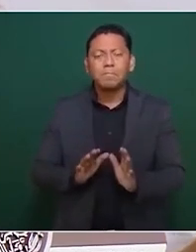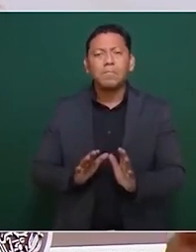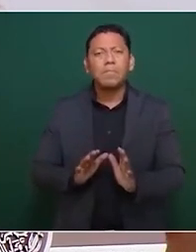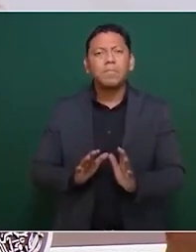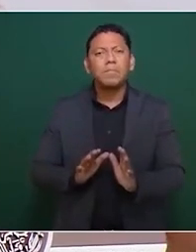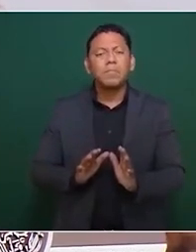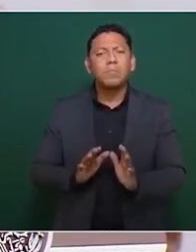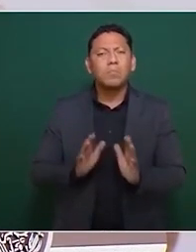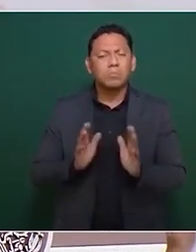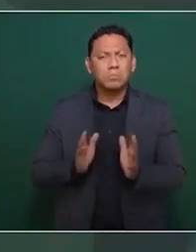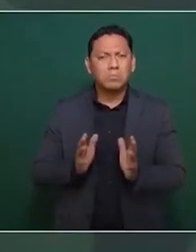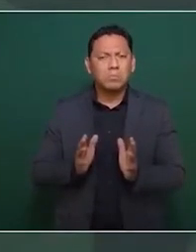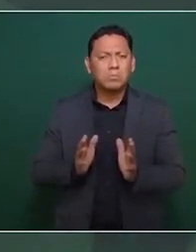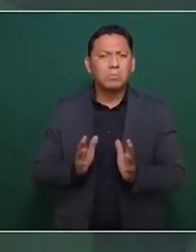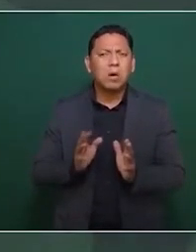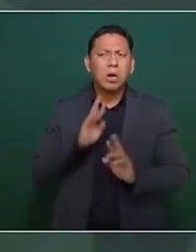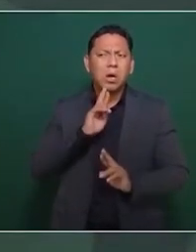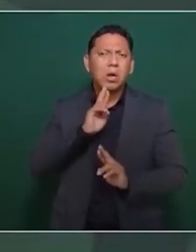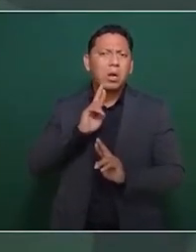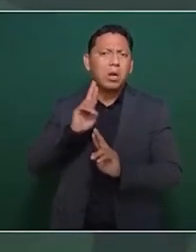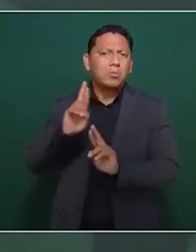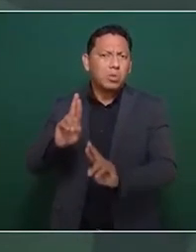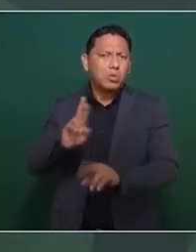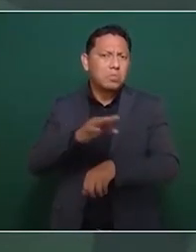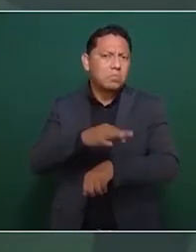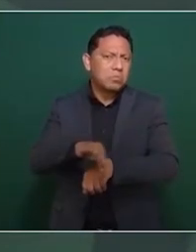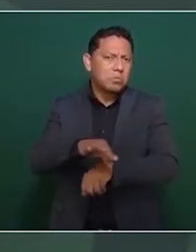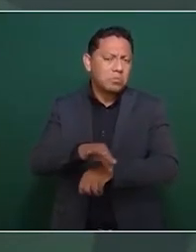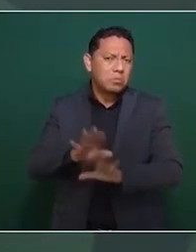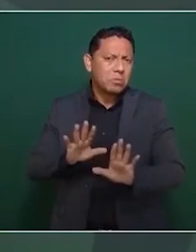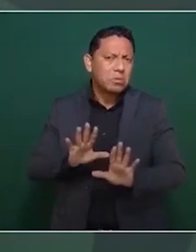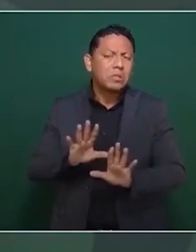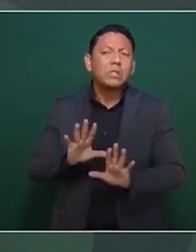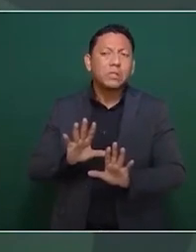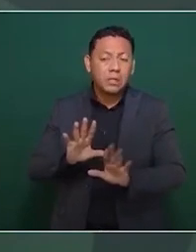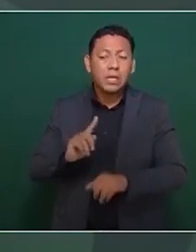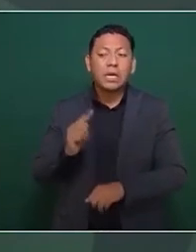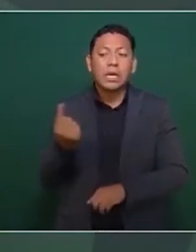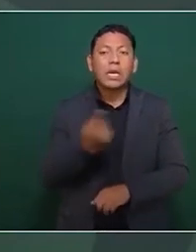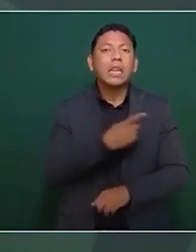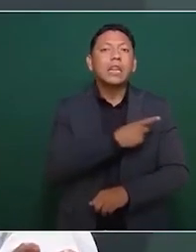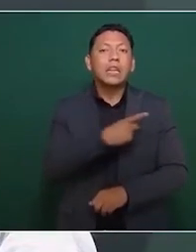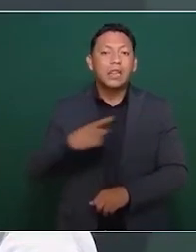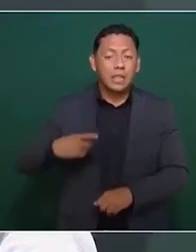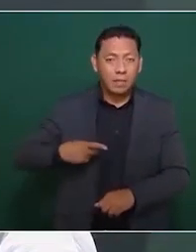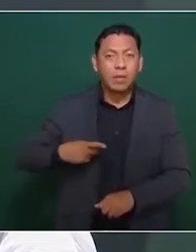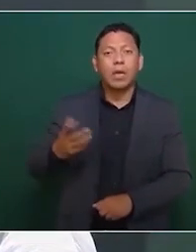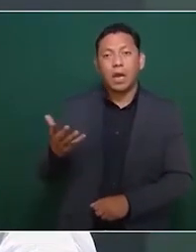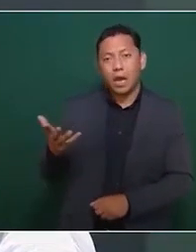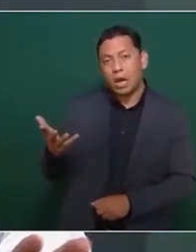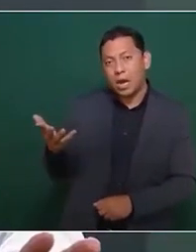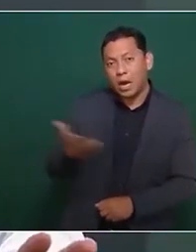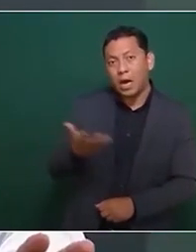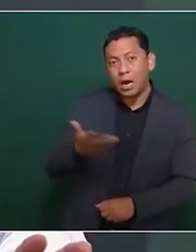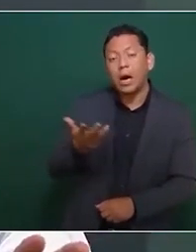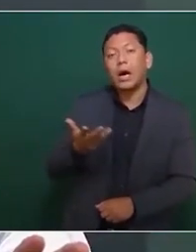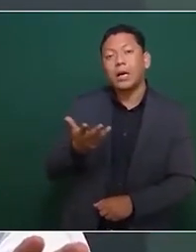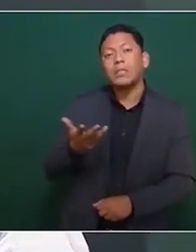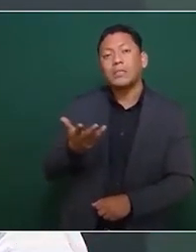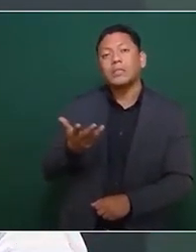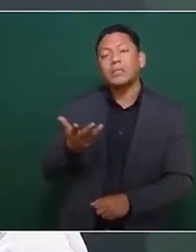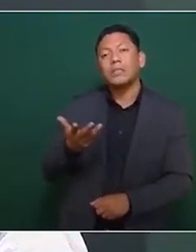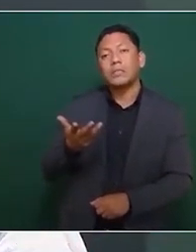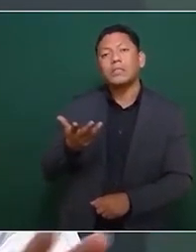ha resuelto que debe de llevarse a cabo la revocación del